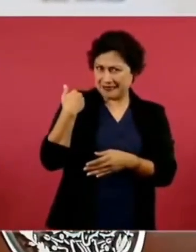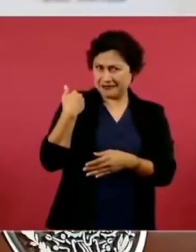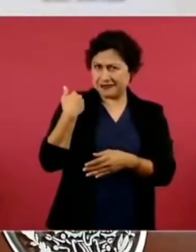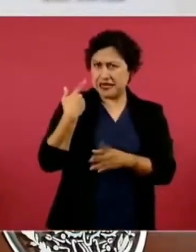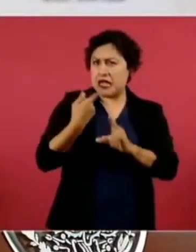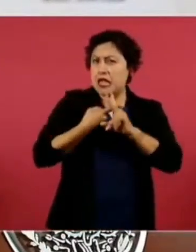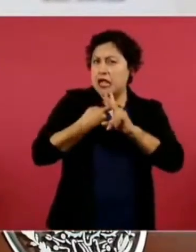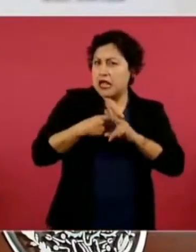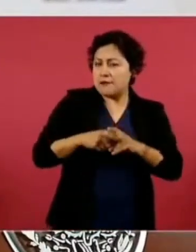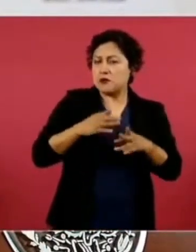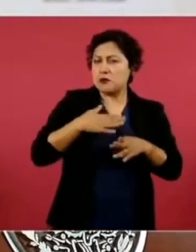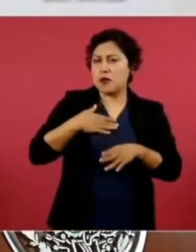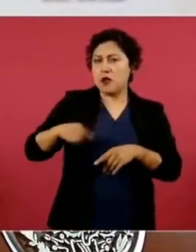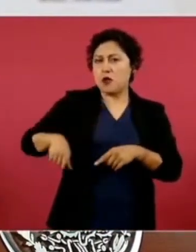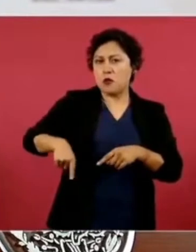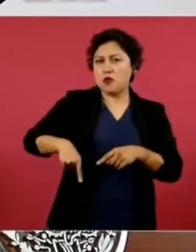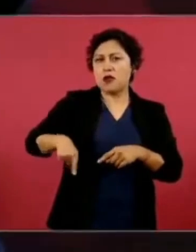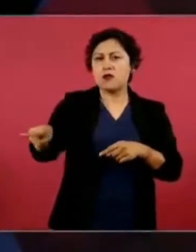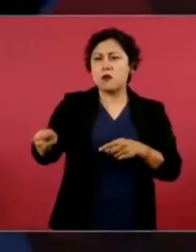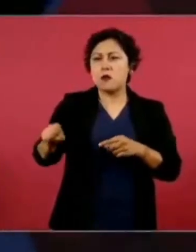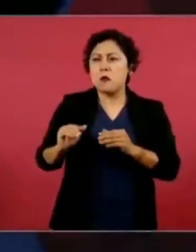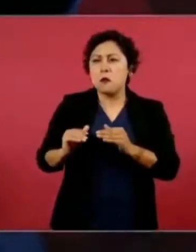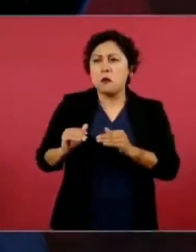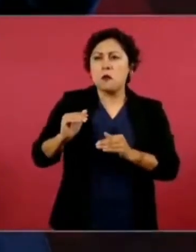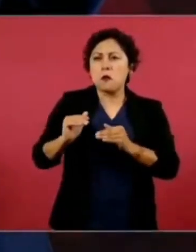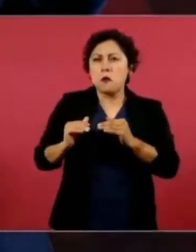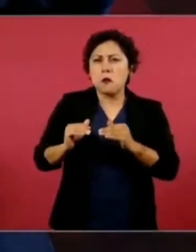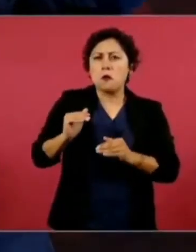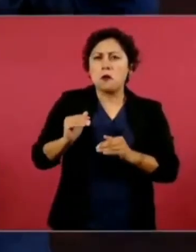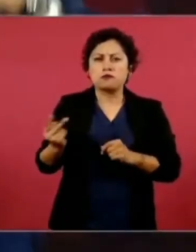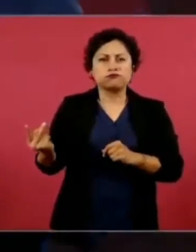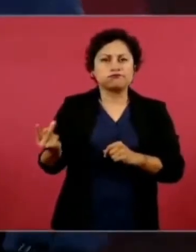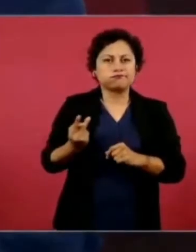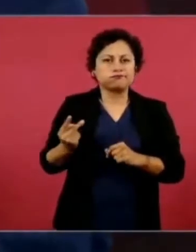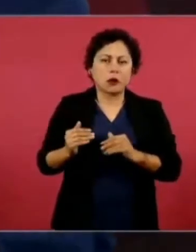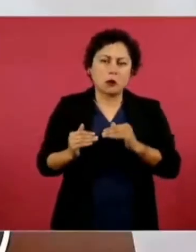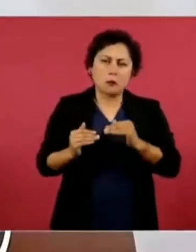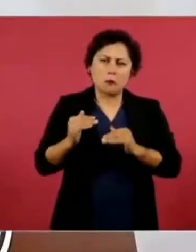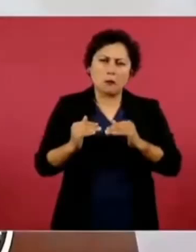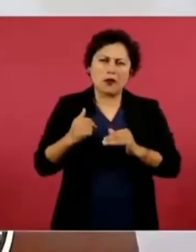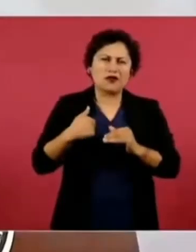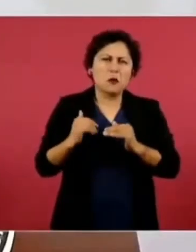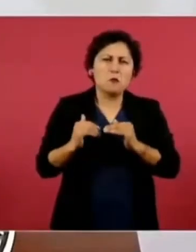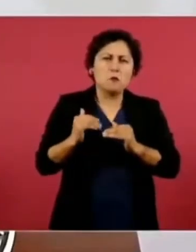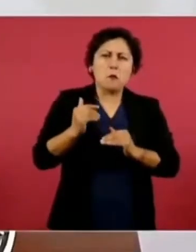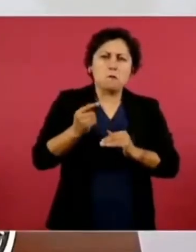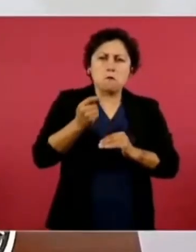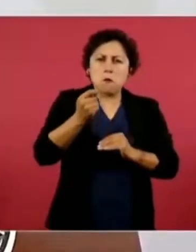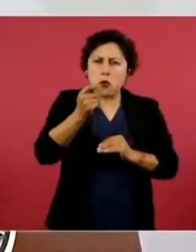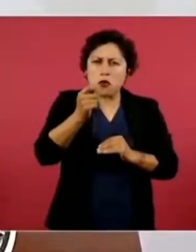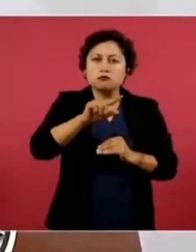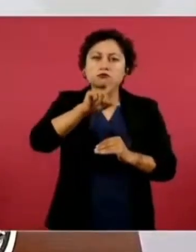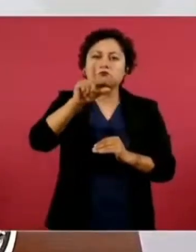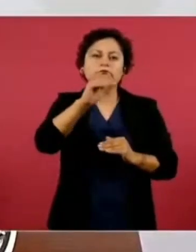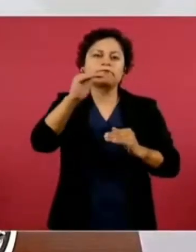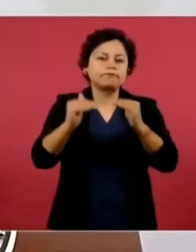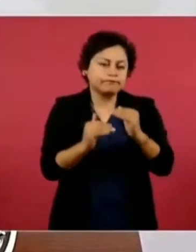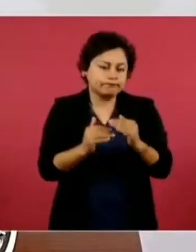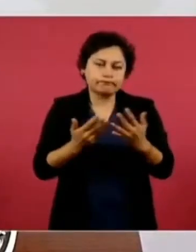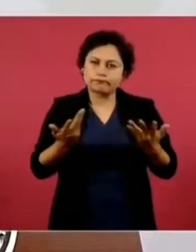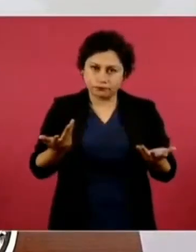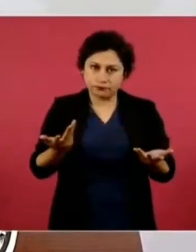Pero él arriba, siempre. en las mediciones de una